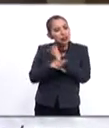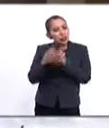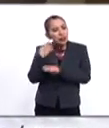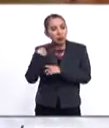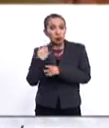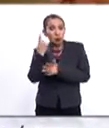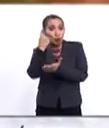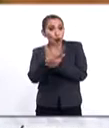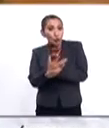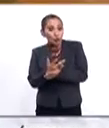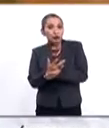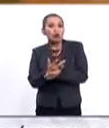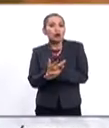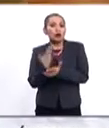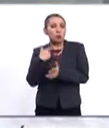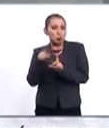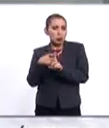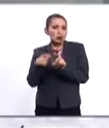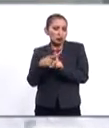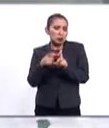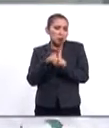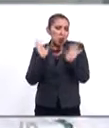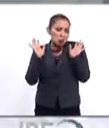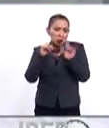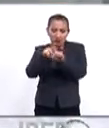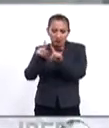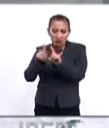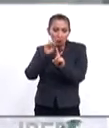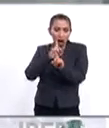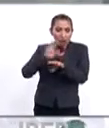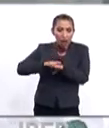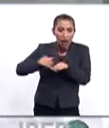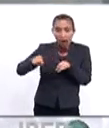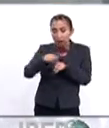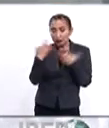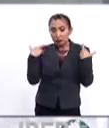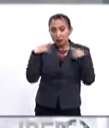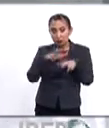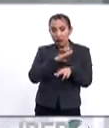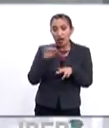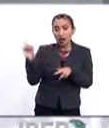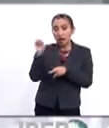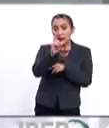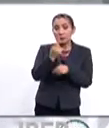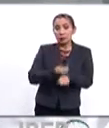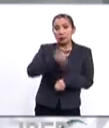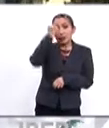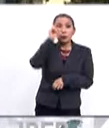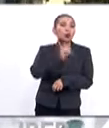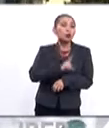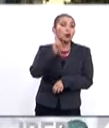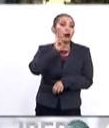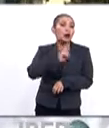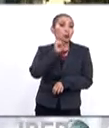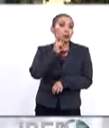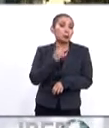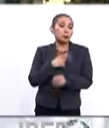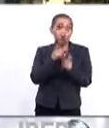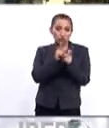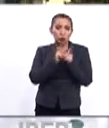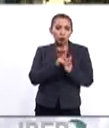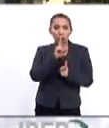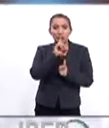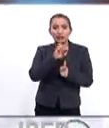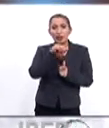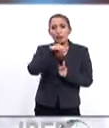inéditas, parecen positivas en términos de pluralidad y de representación, incluso ya llegó la primera mujer por el Partido Demócrata